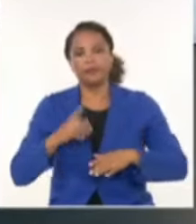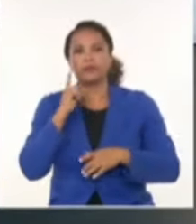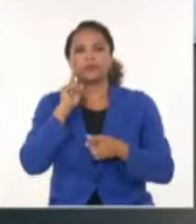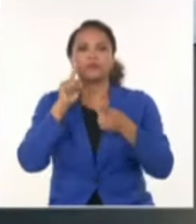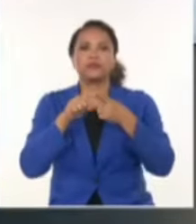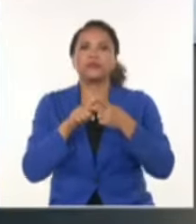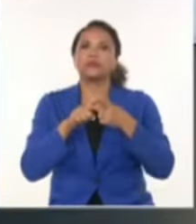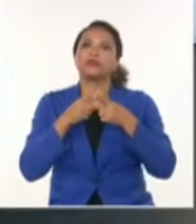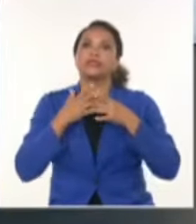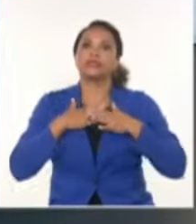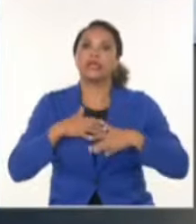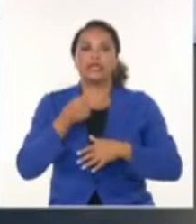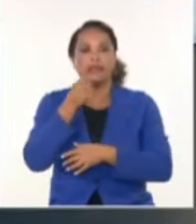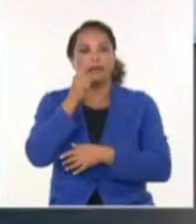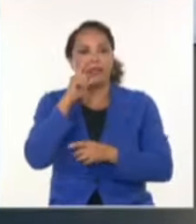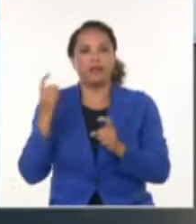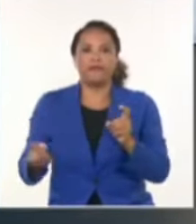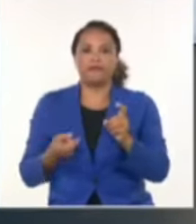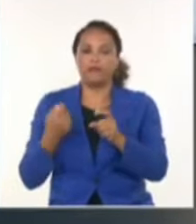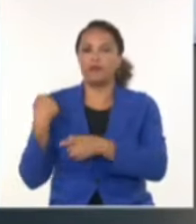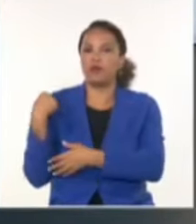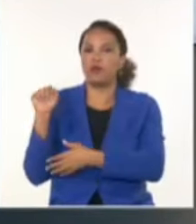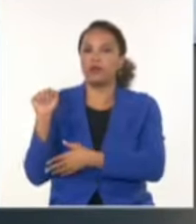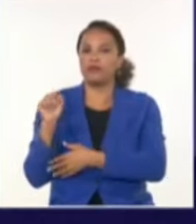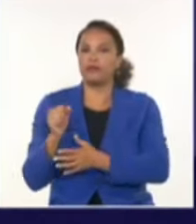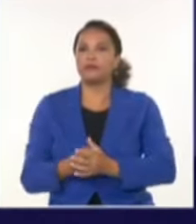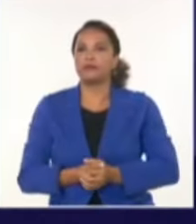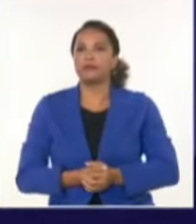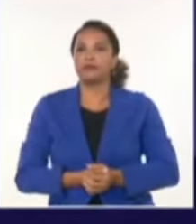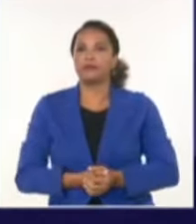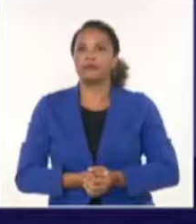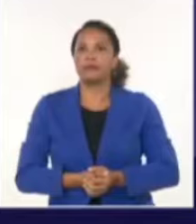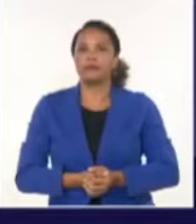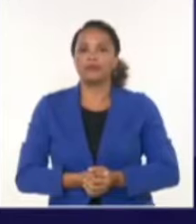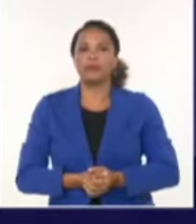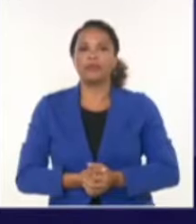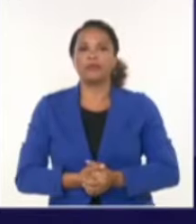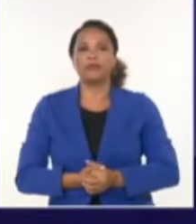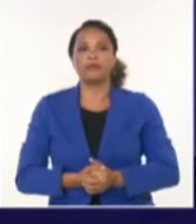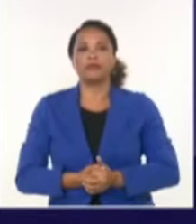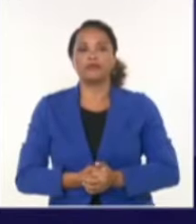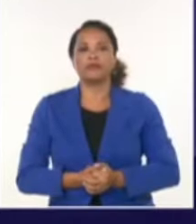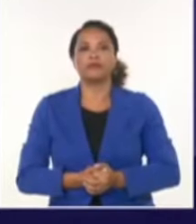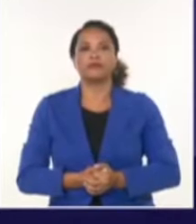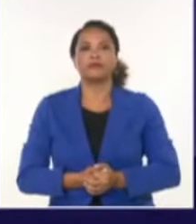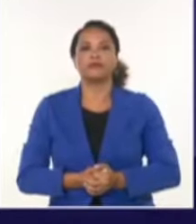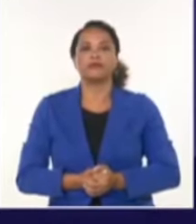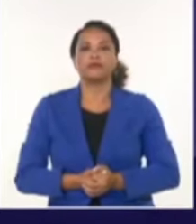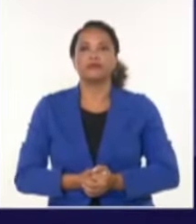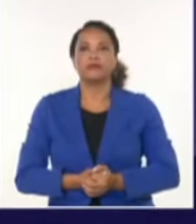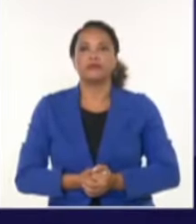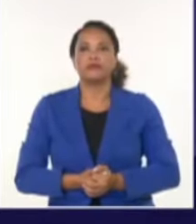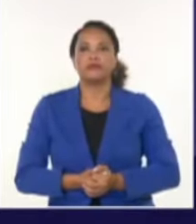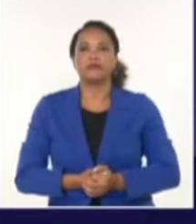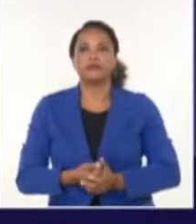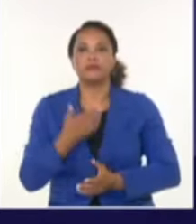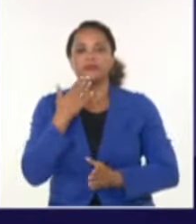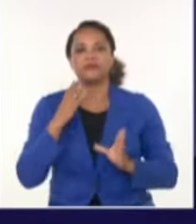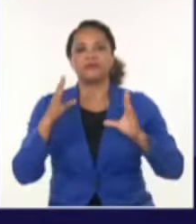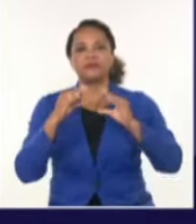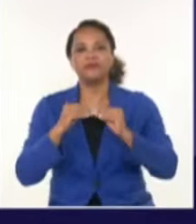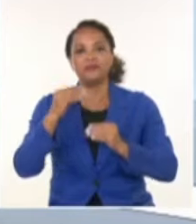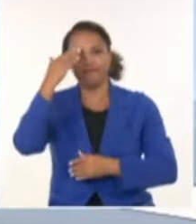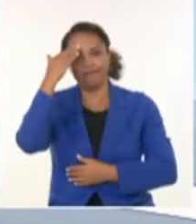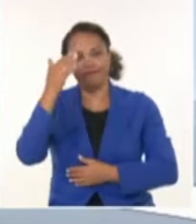escalada de episodios violentos. Sobre el tema profundiza la colega Anisley Torres. Bienvenida, Anisley. ¿Cómo estás? Buenas noches. Gracias,